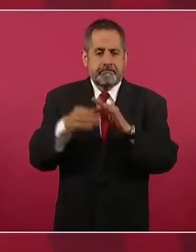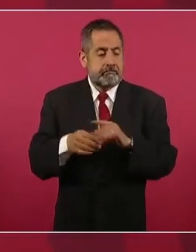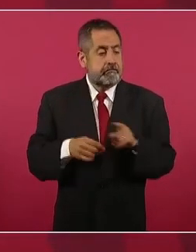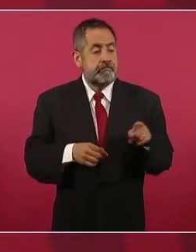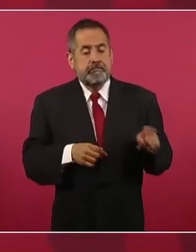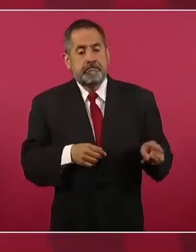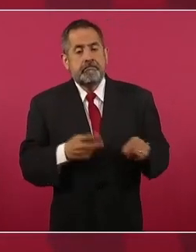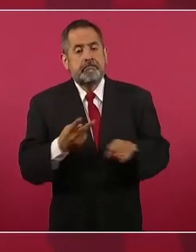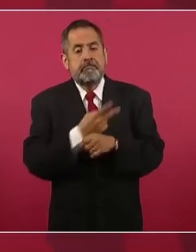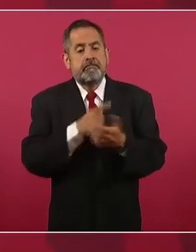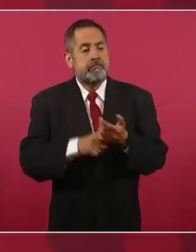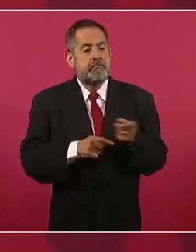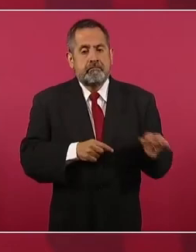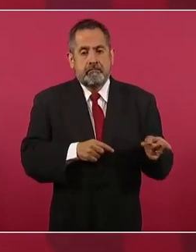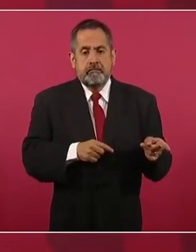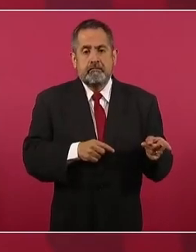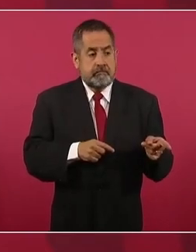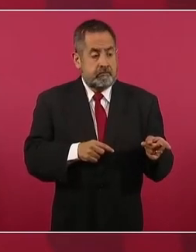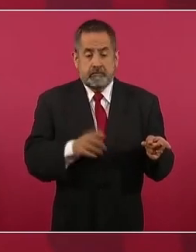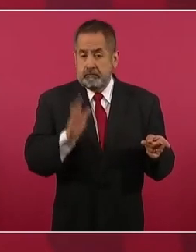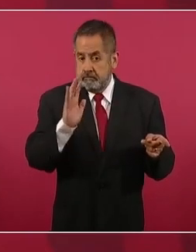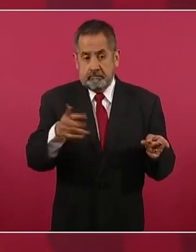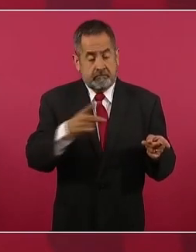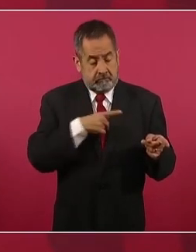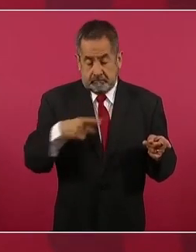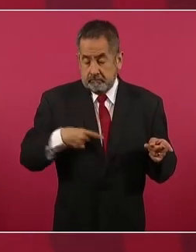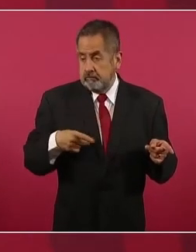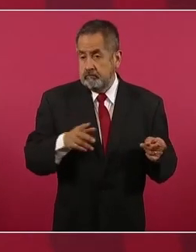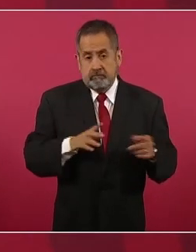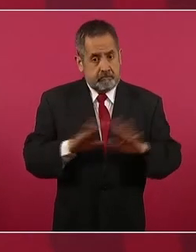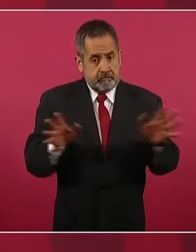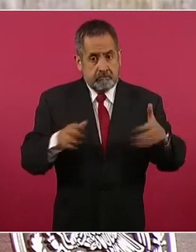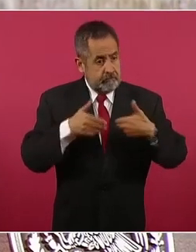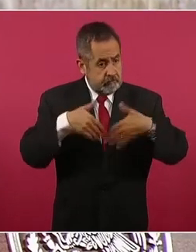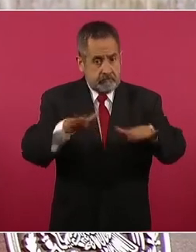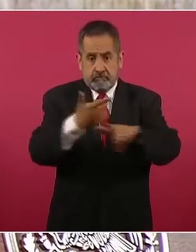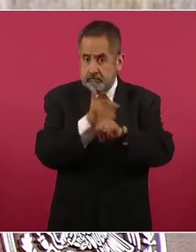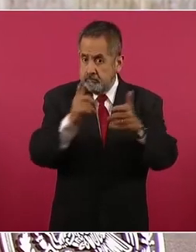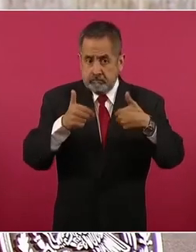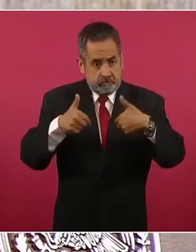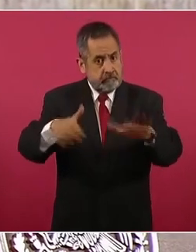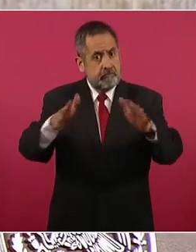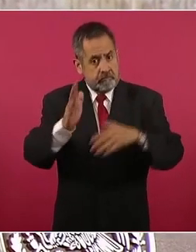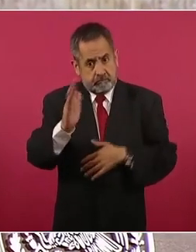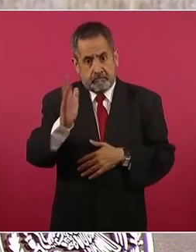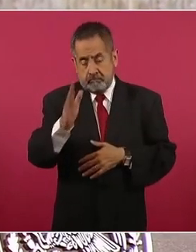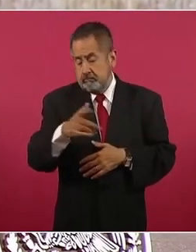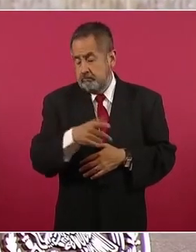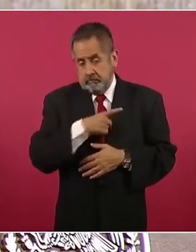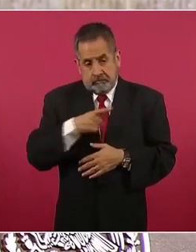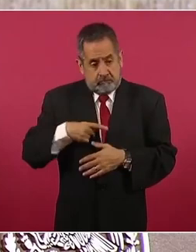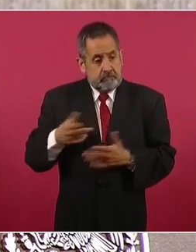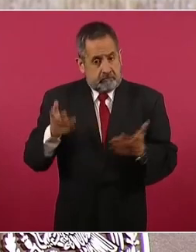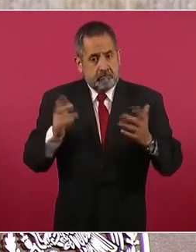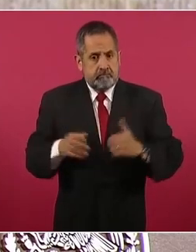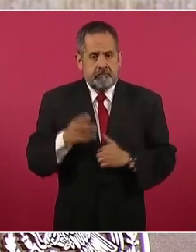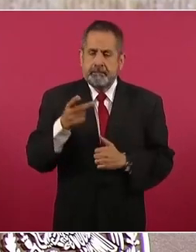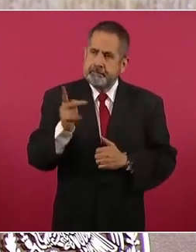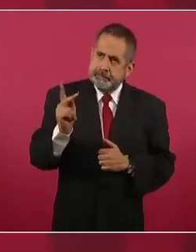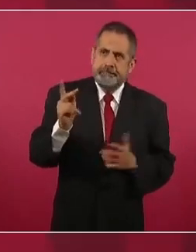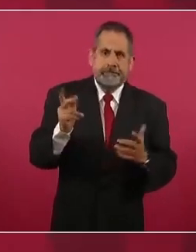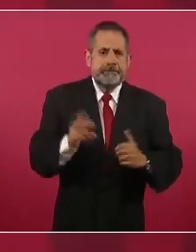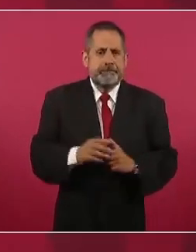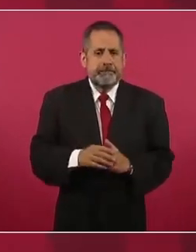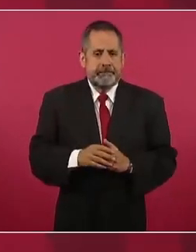debería de estar en libertad, pero